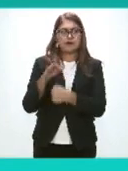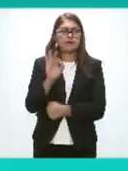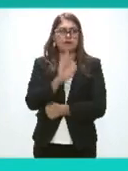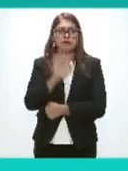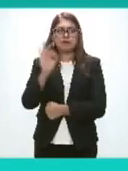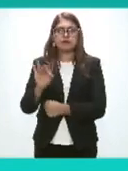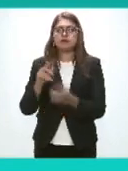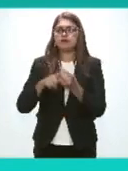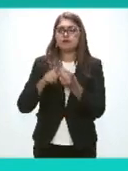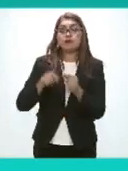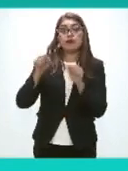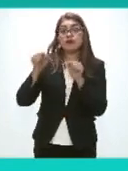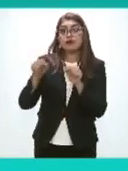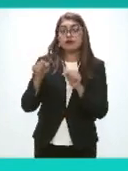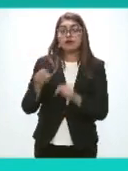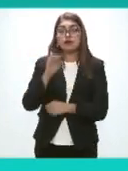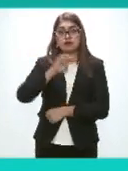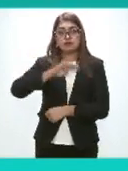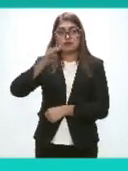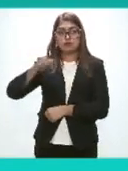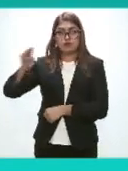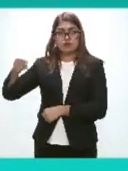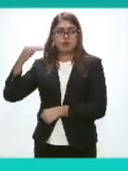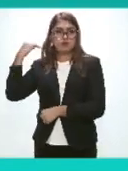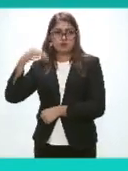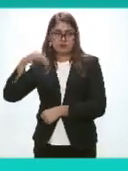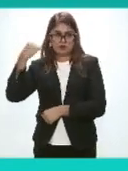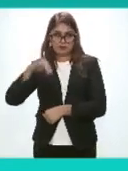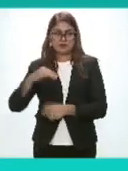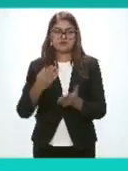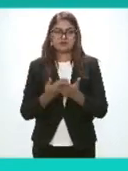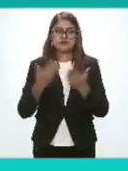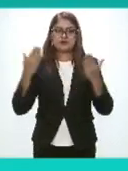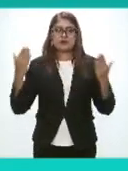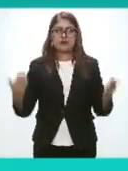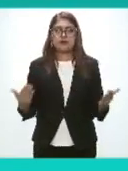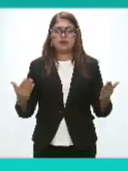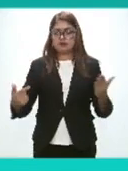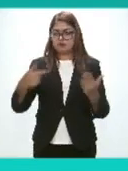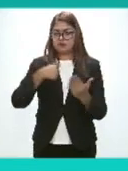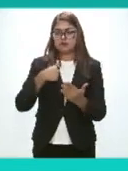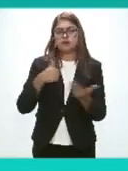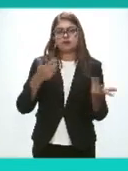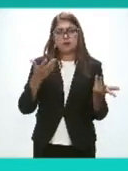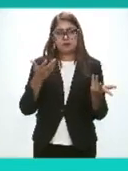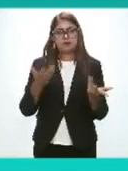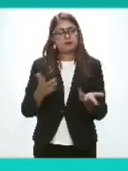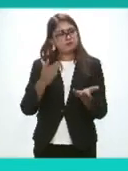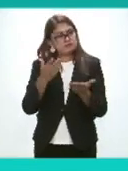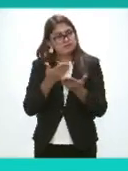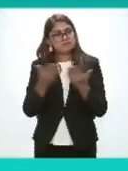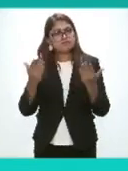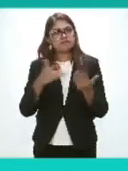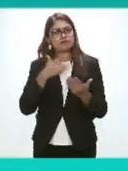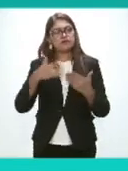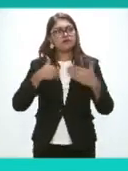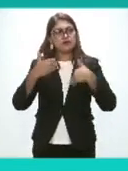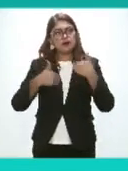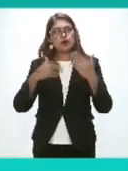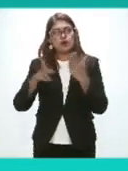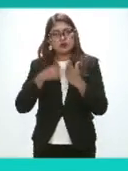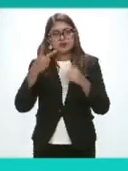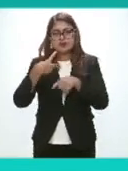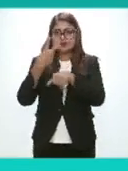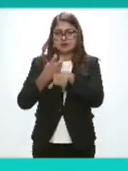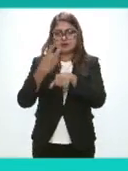En Morelia, Michoacán Y sin más preámbulo Celebro la oportunidad De reunirnos nuevamente En